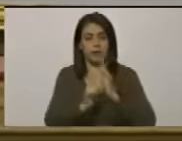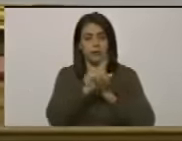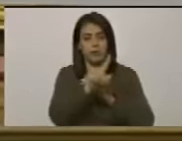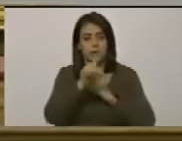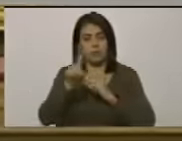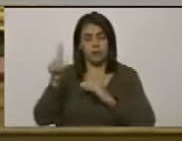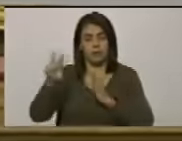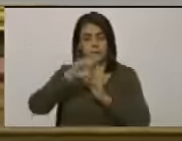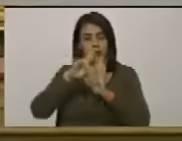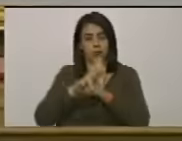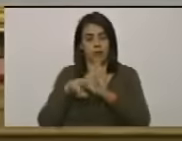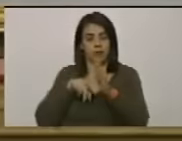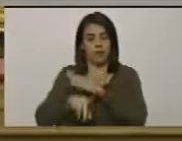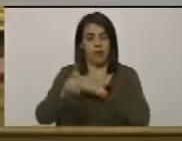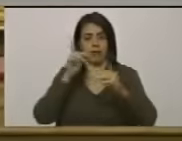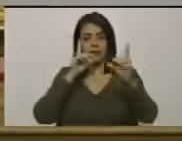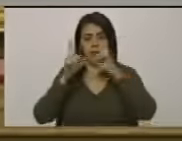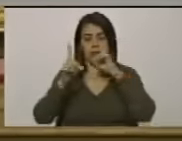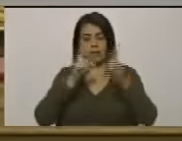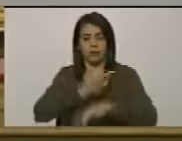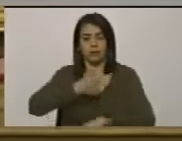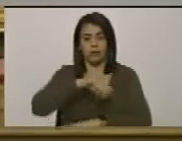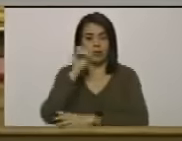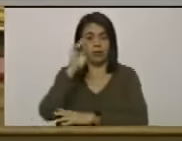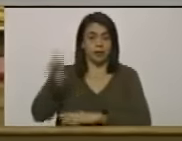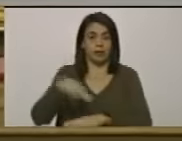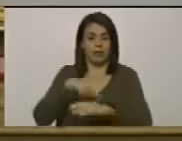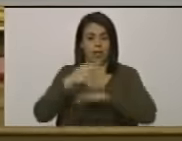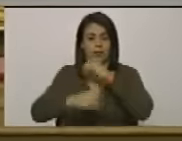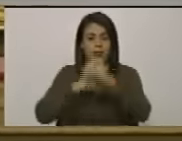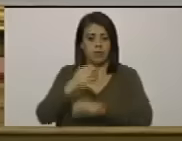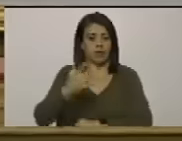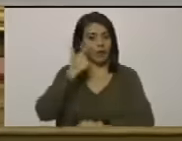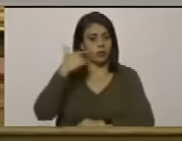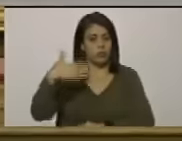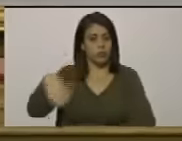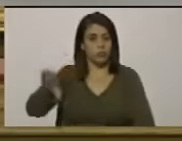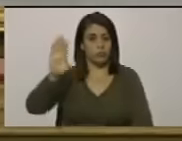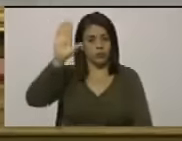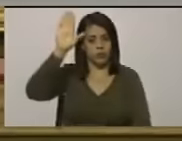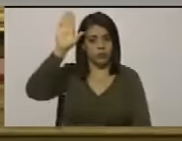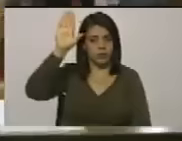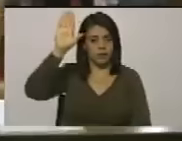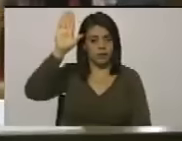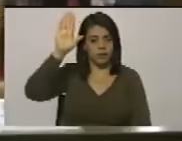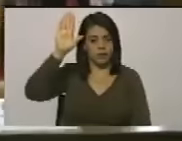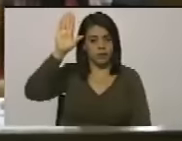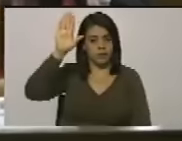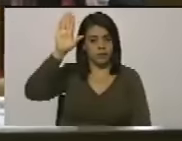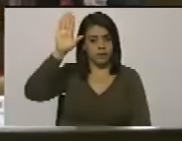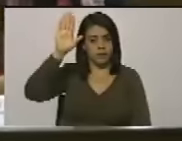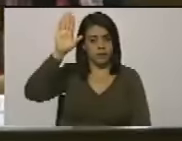111 del reglamento interior y debate de nuestra Asamblea Nacional sírvanse manifestarlo con la señal de costumbre